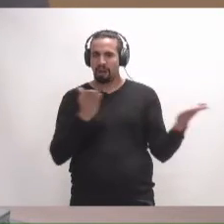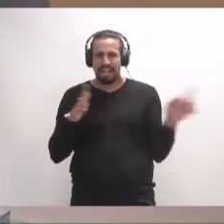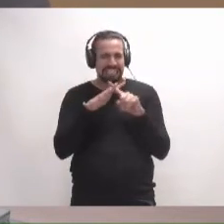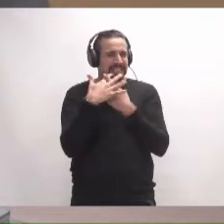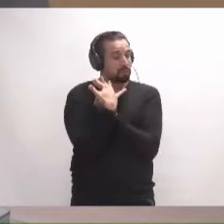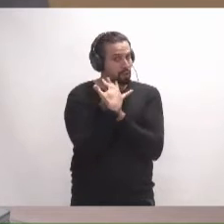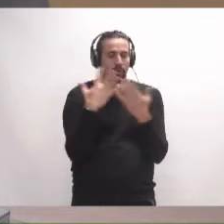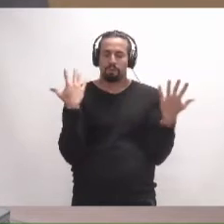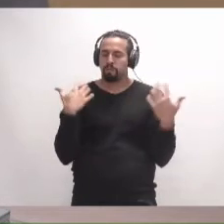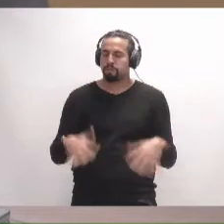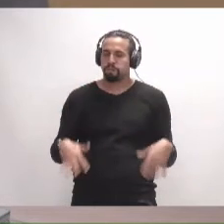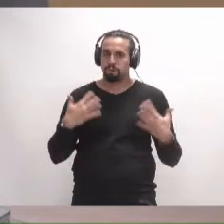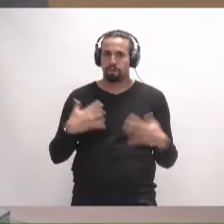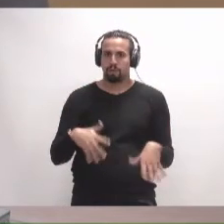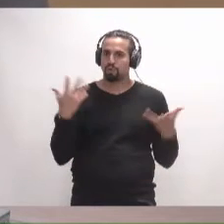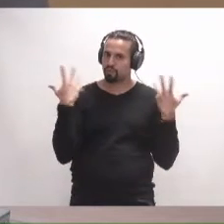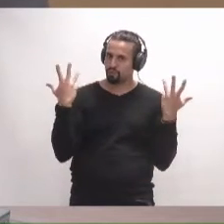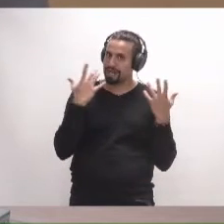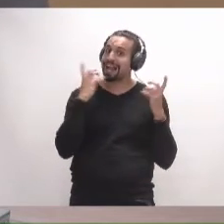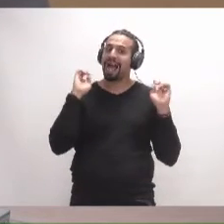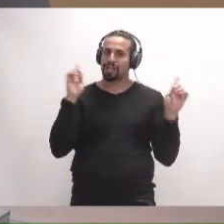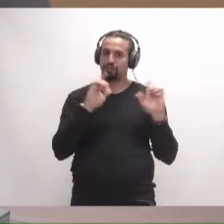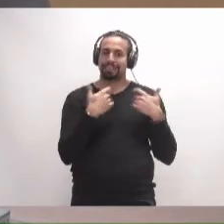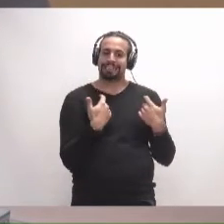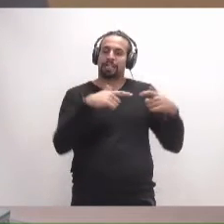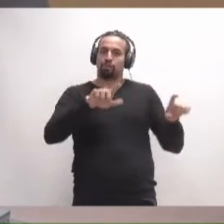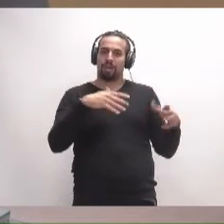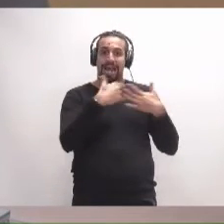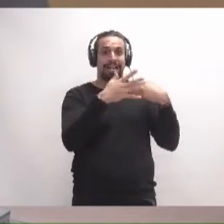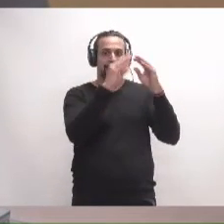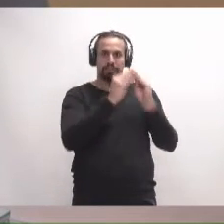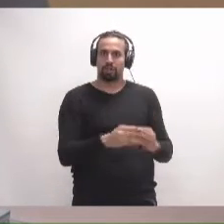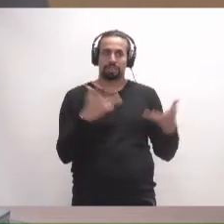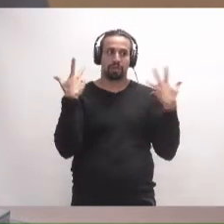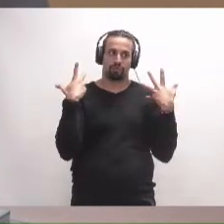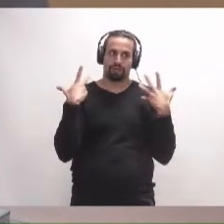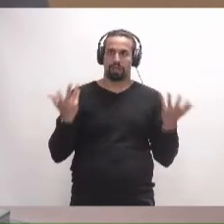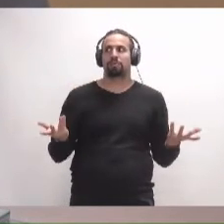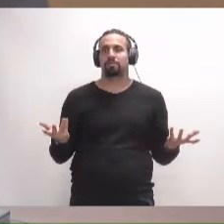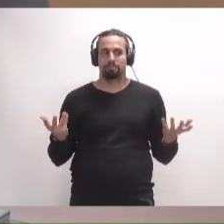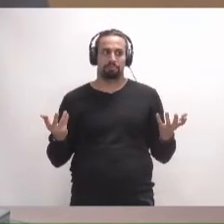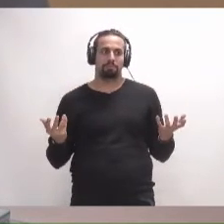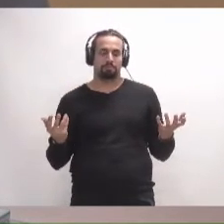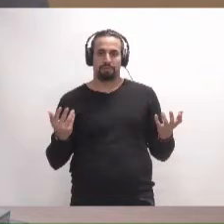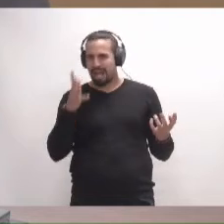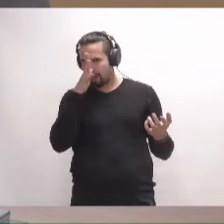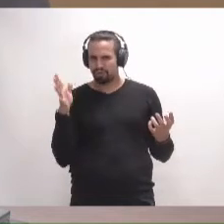muy, muy difícil, como es el caso del sector artesano, que está pasándolo muy mal, acusarlos de querer